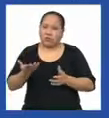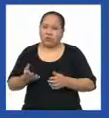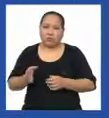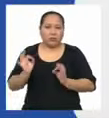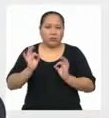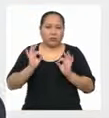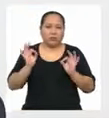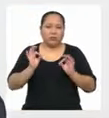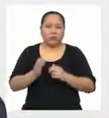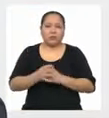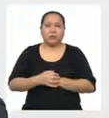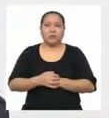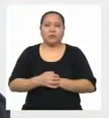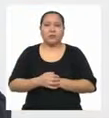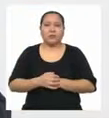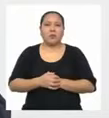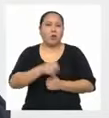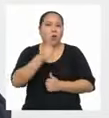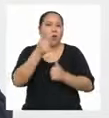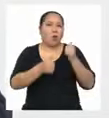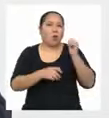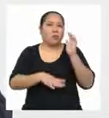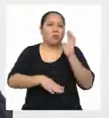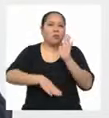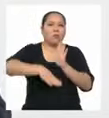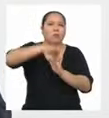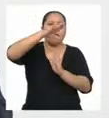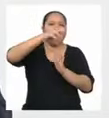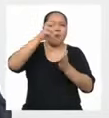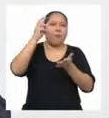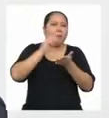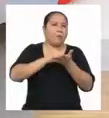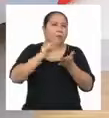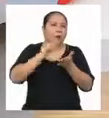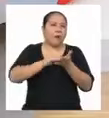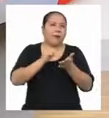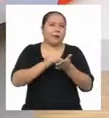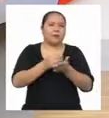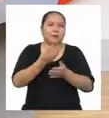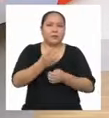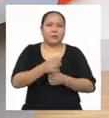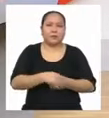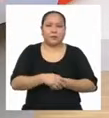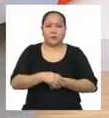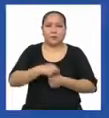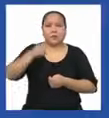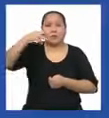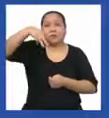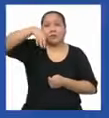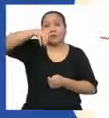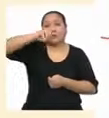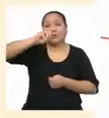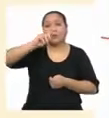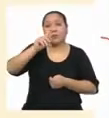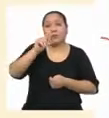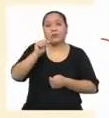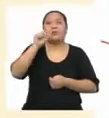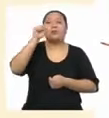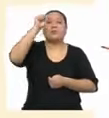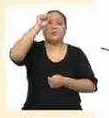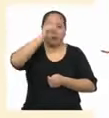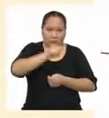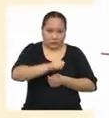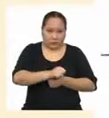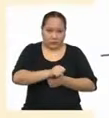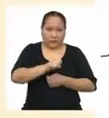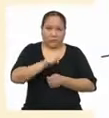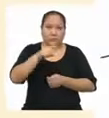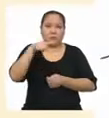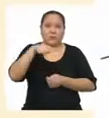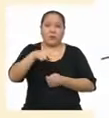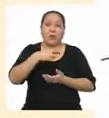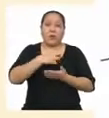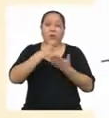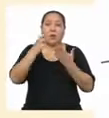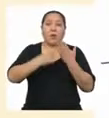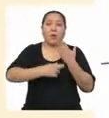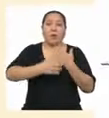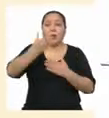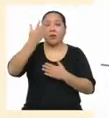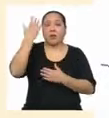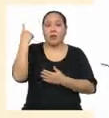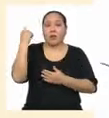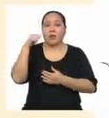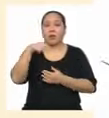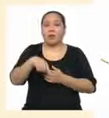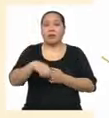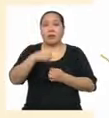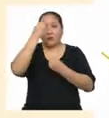¿Cuál es el dato Que más veces Se repite? La moda Fue Sí En el programa Anterior Con estos